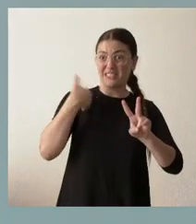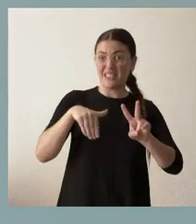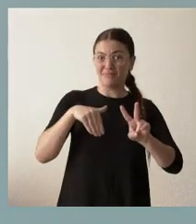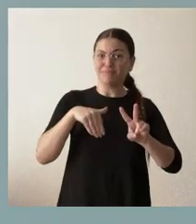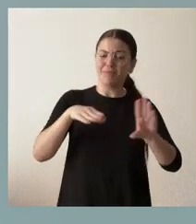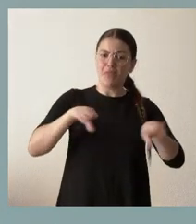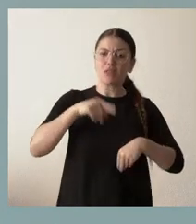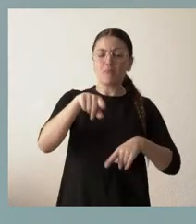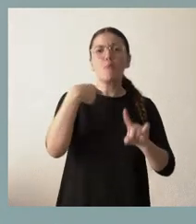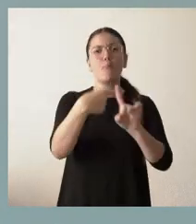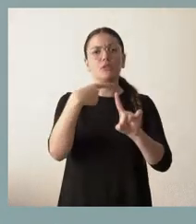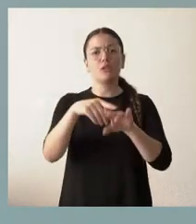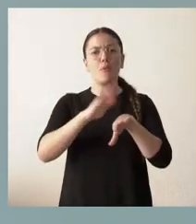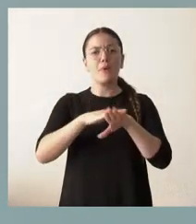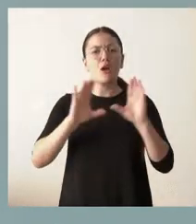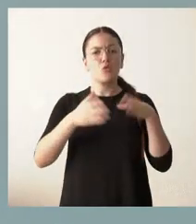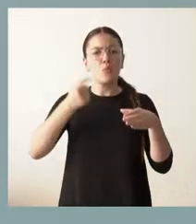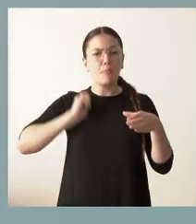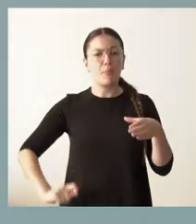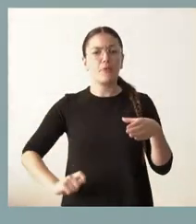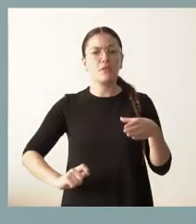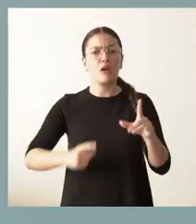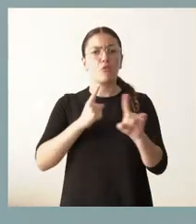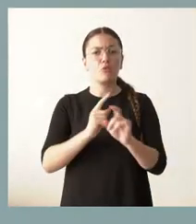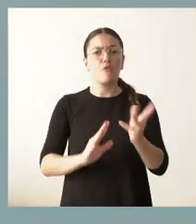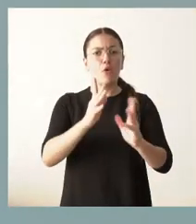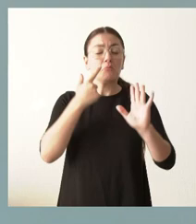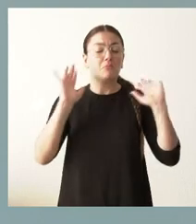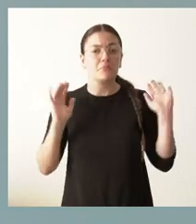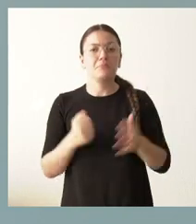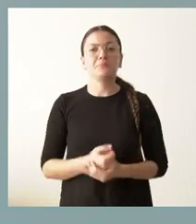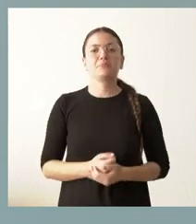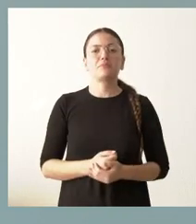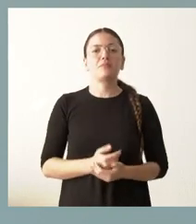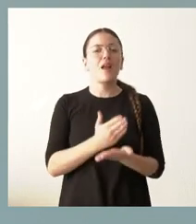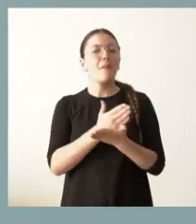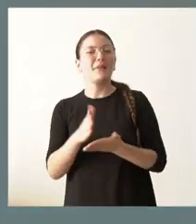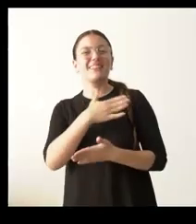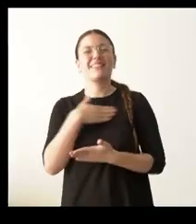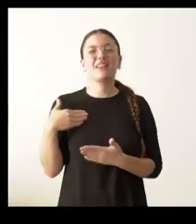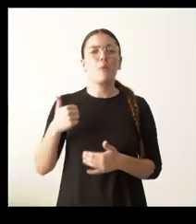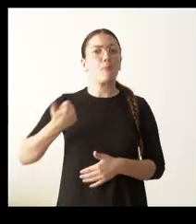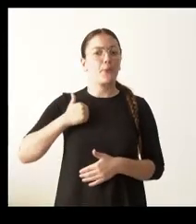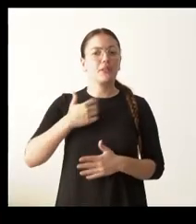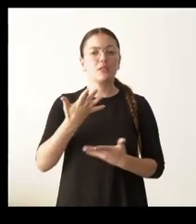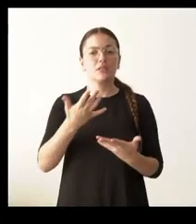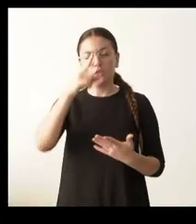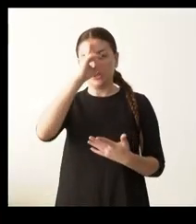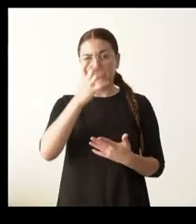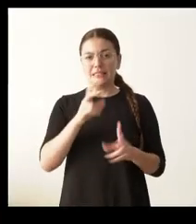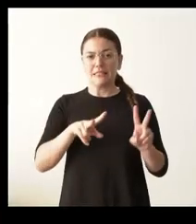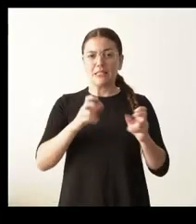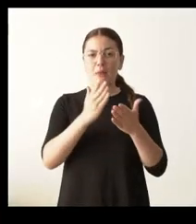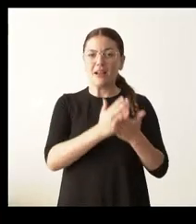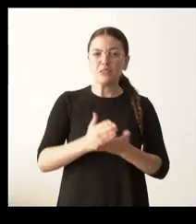bueno para el operativo y para que se combatan mejor los incendios. Y por otra parte, quería aprovechar, no sé cómo van los estudios de los